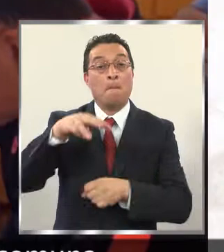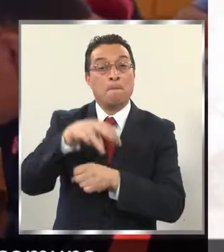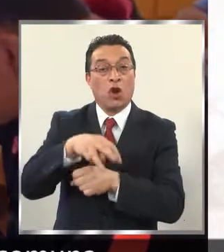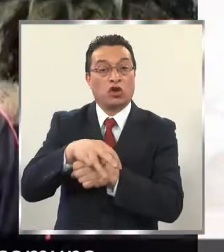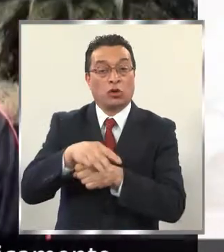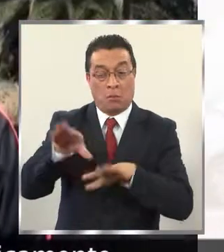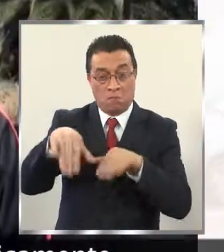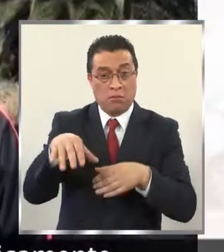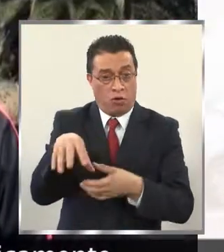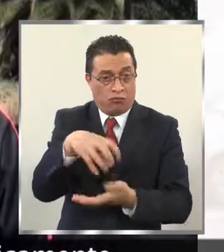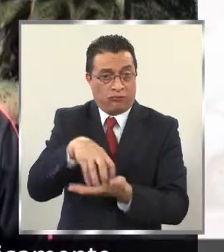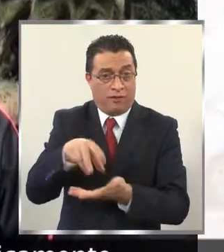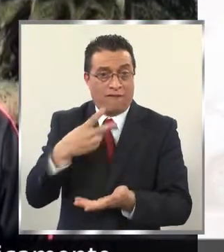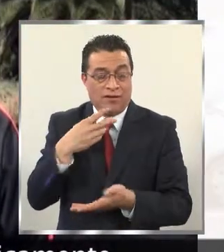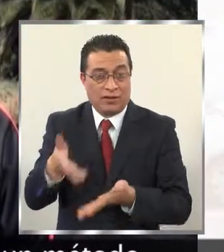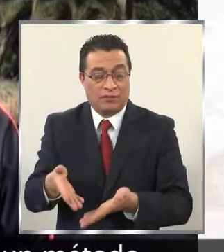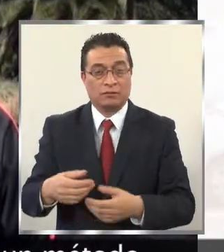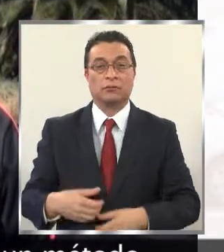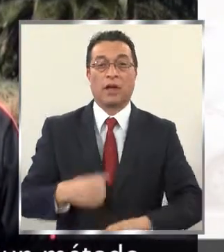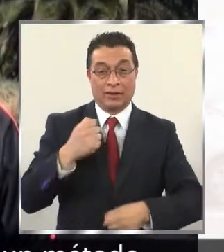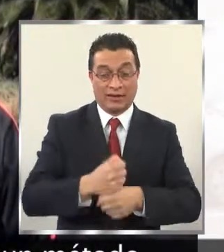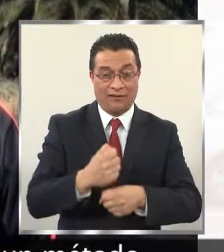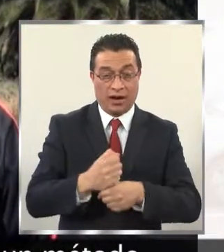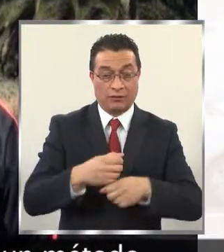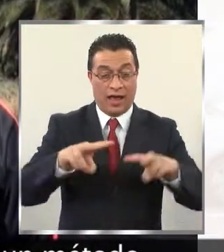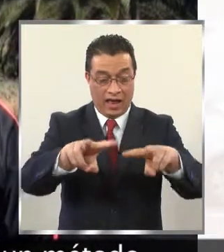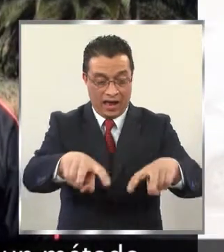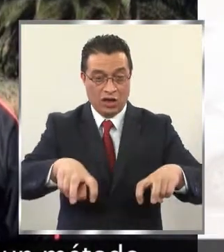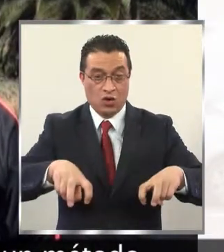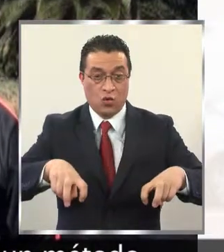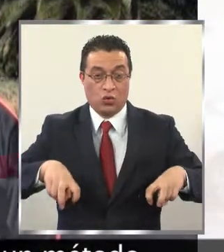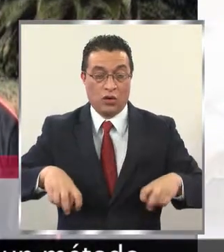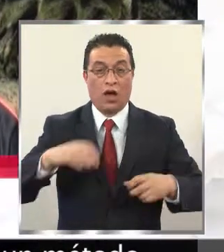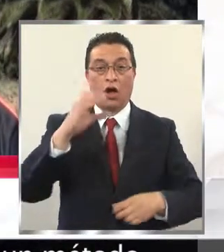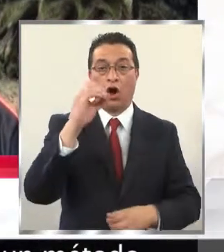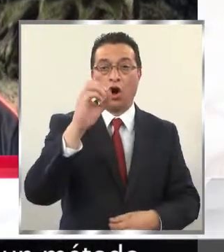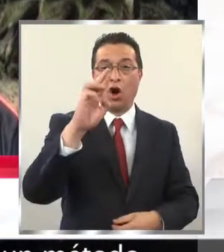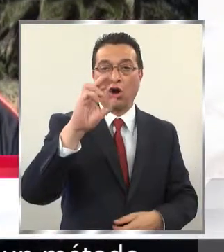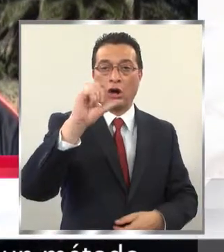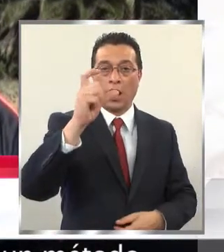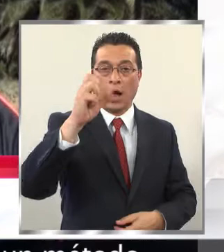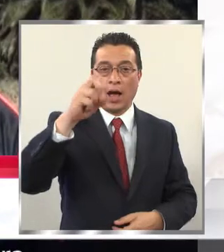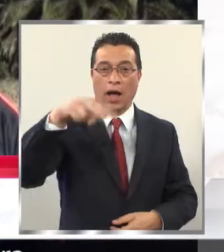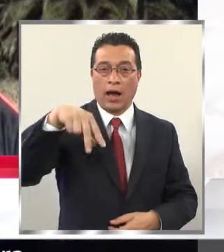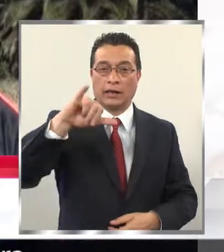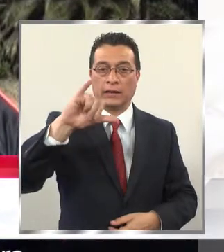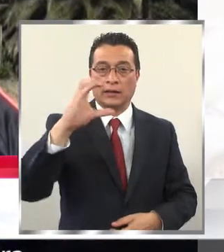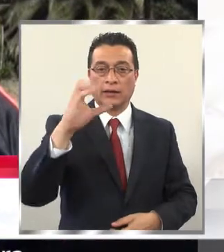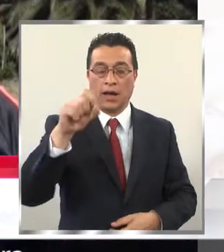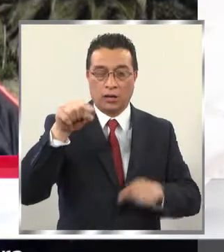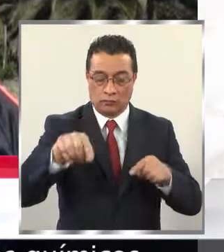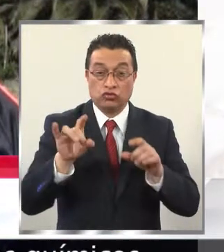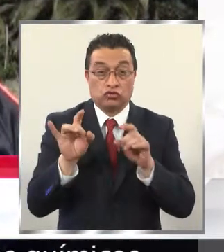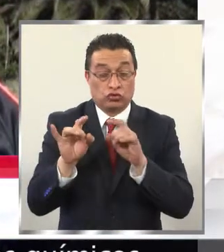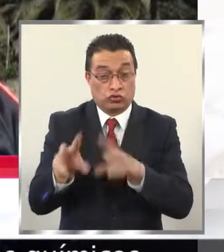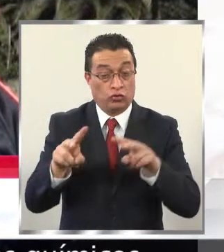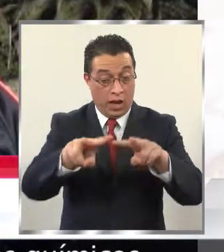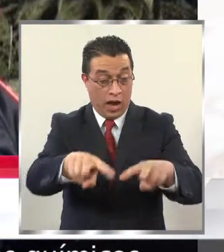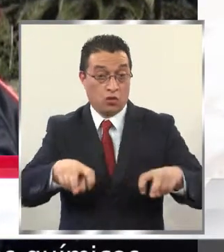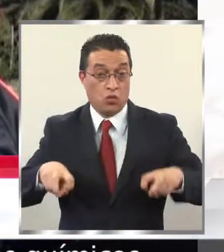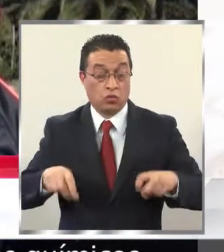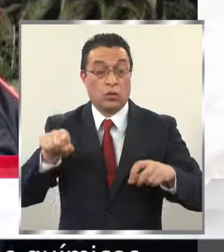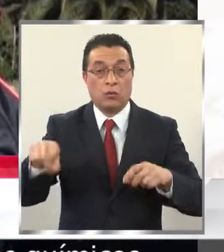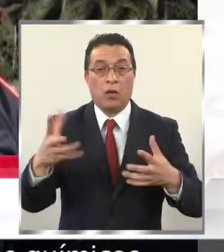comuna. Estamos trabajando básicamente en agricultura orgánica, que es un método original de la agricultura donde nos